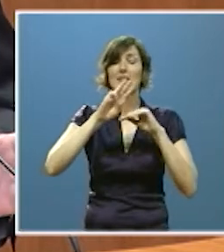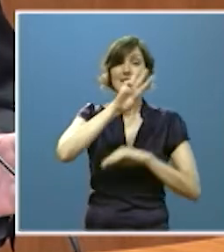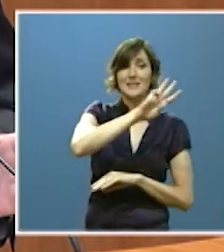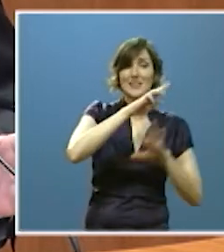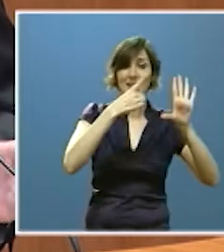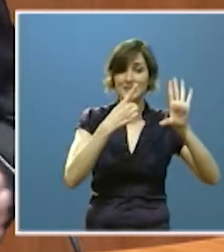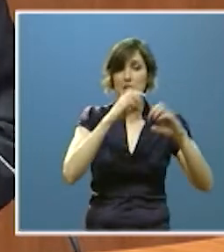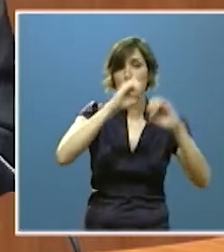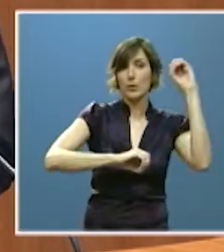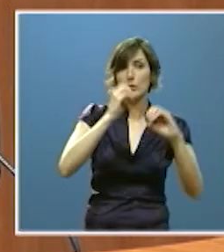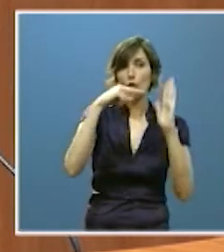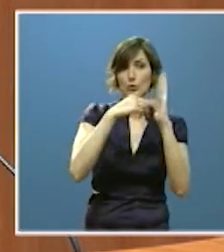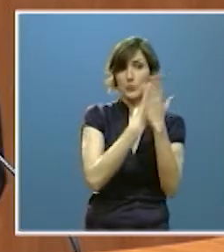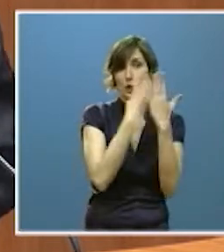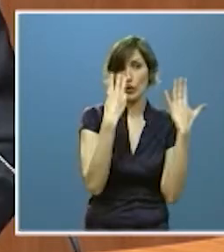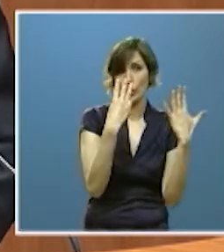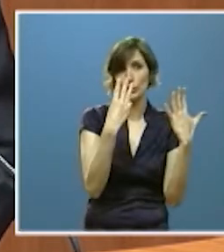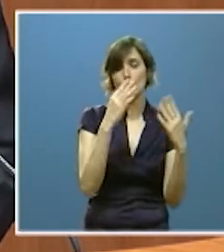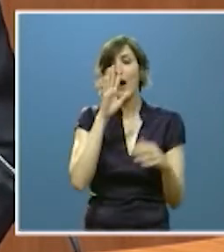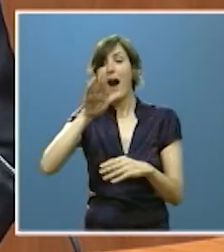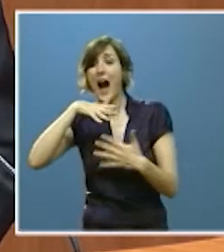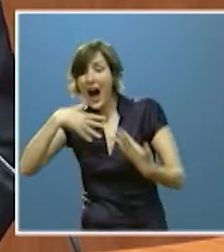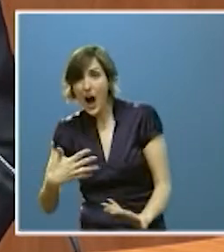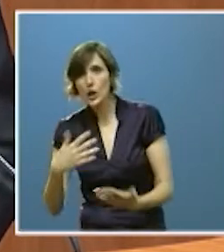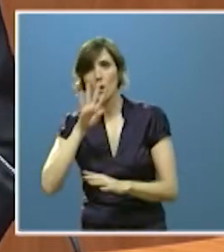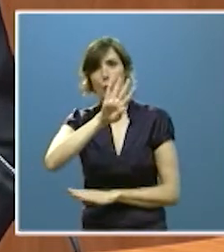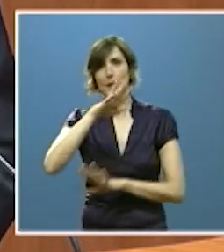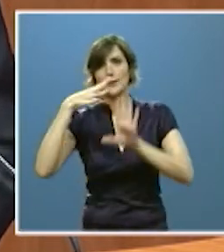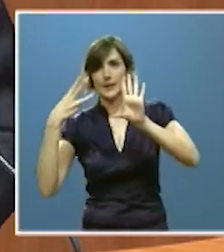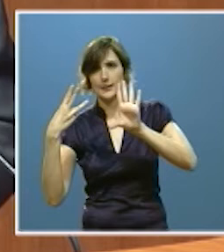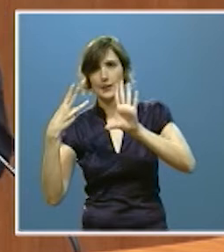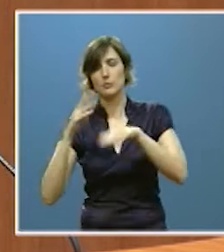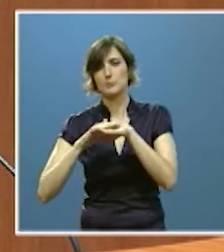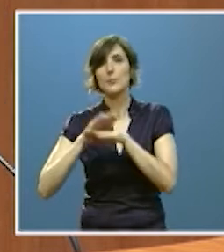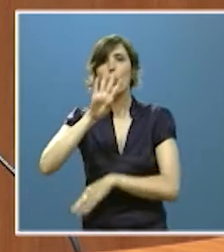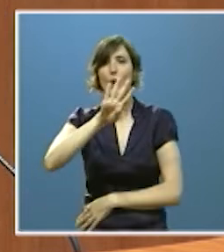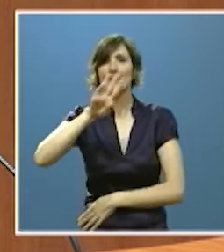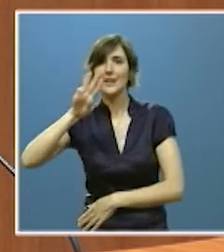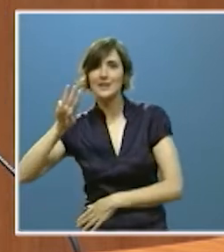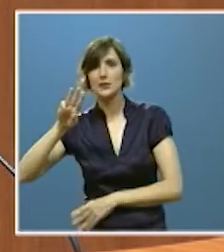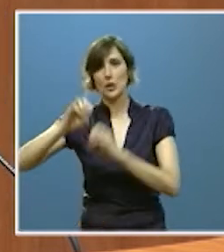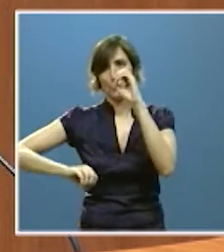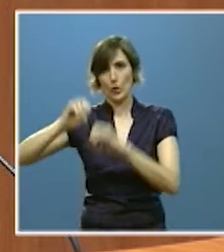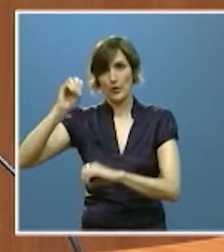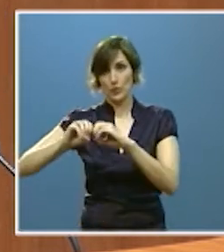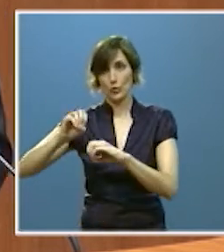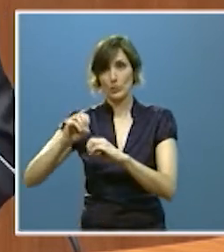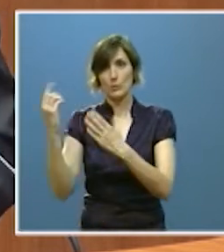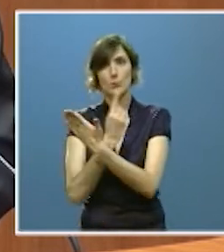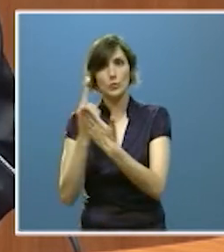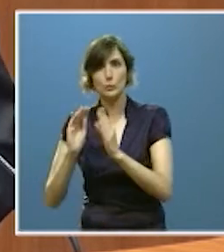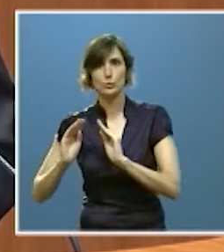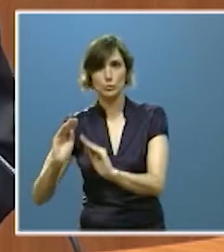% en 2008 al 43% hoy de gasto no financiero de la comunidad lo que demuestra